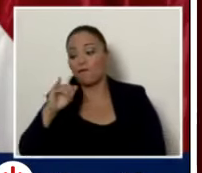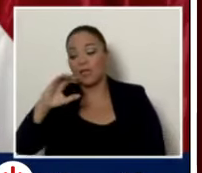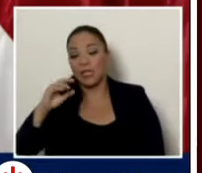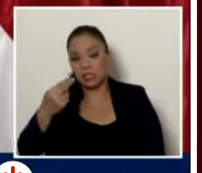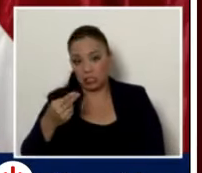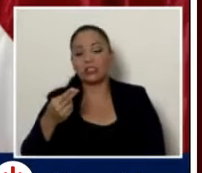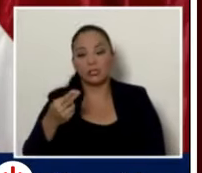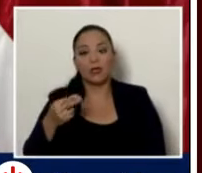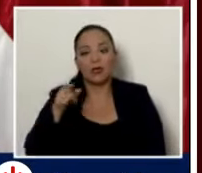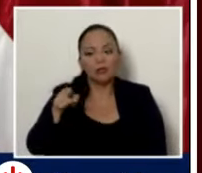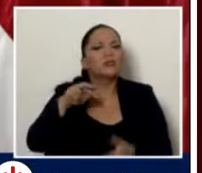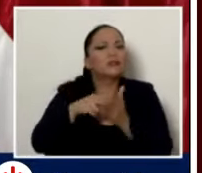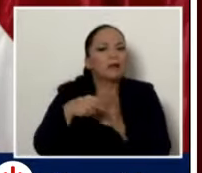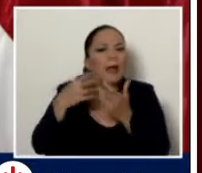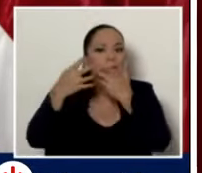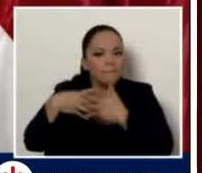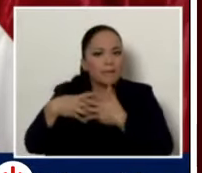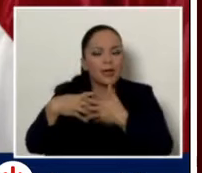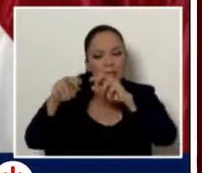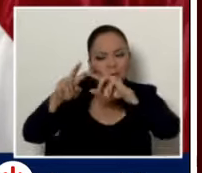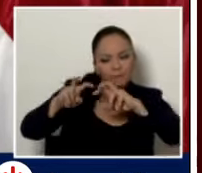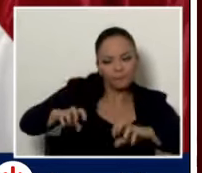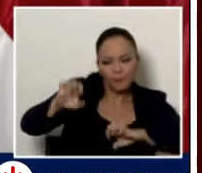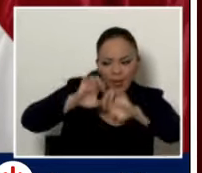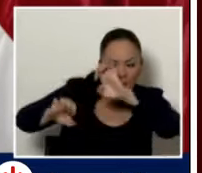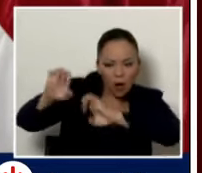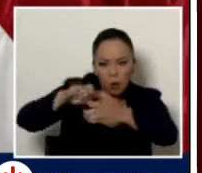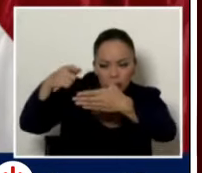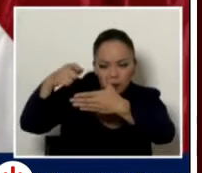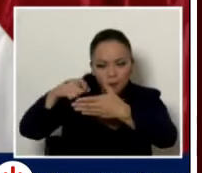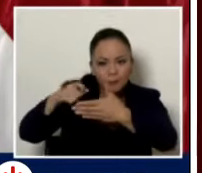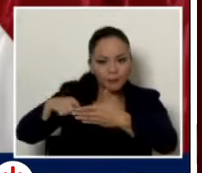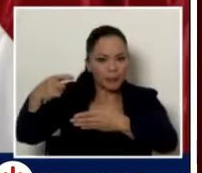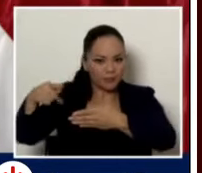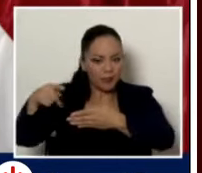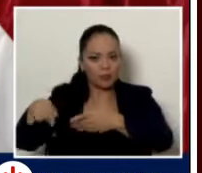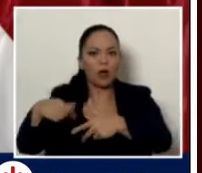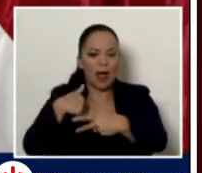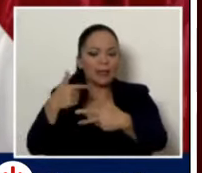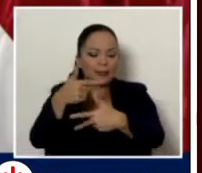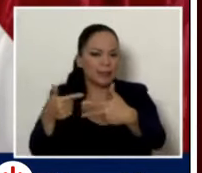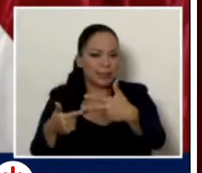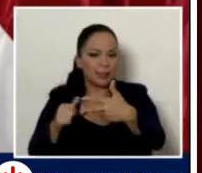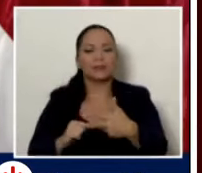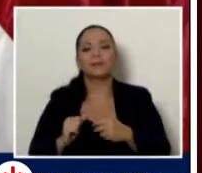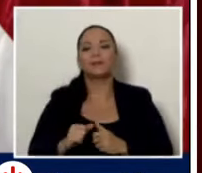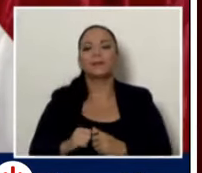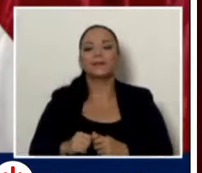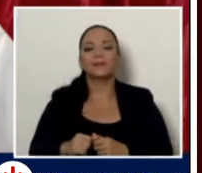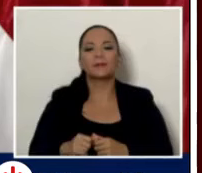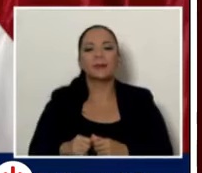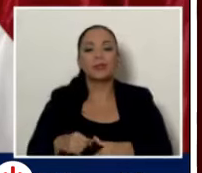esas tres calificadoras de riesgo que todo el mundo quiere tener de su lado, Fitch, Moody's y Standard & Poor's, que nos